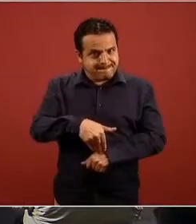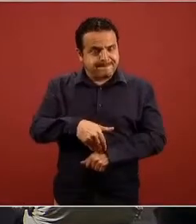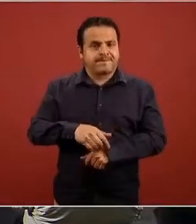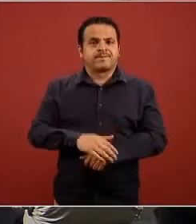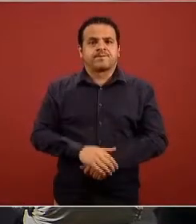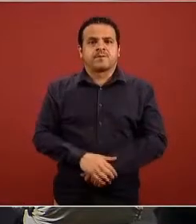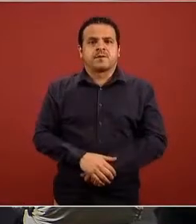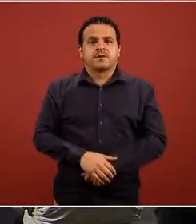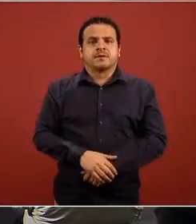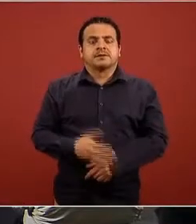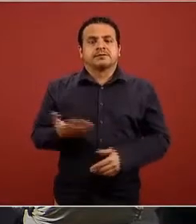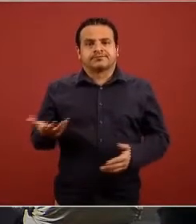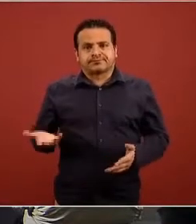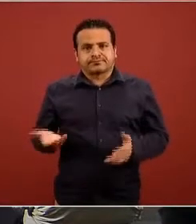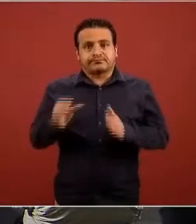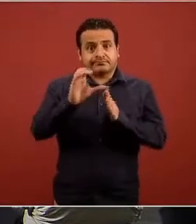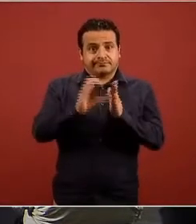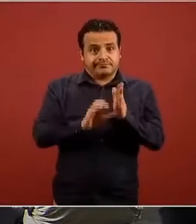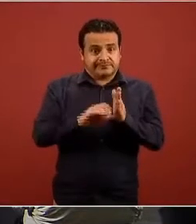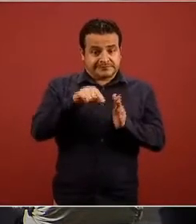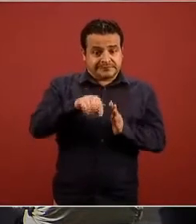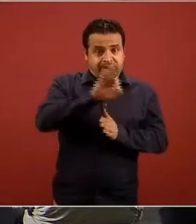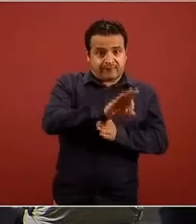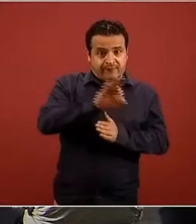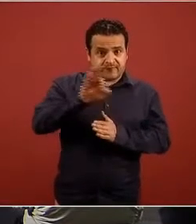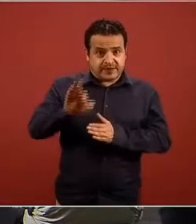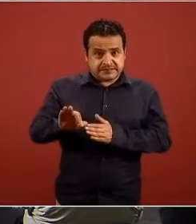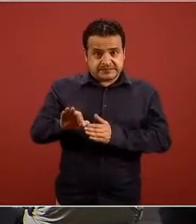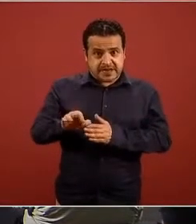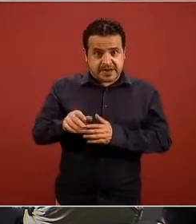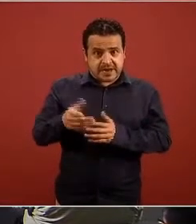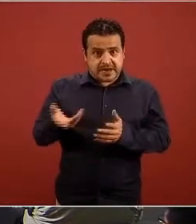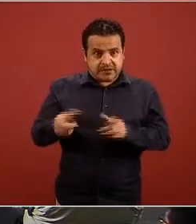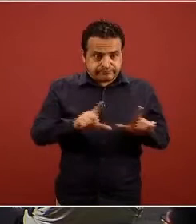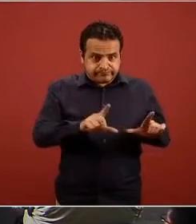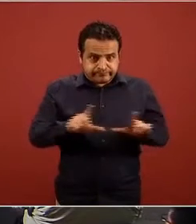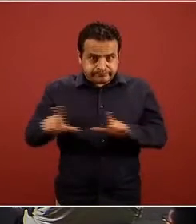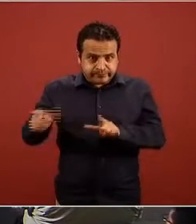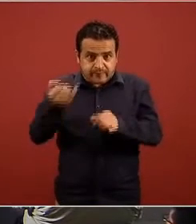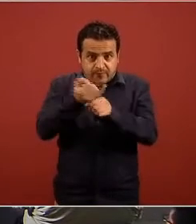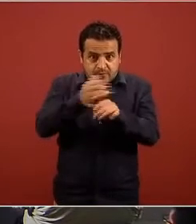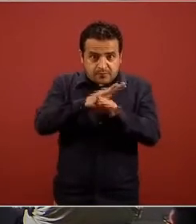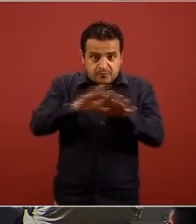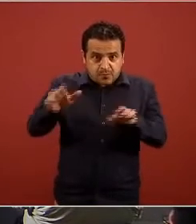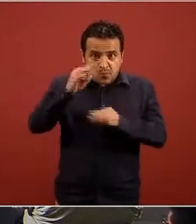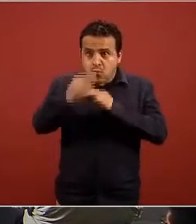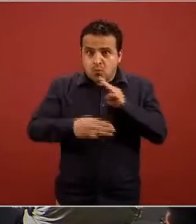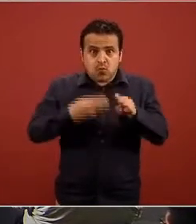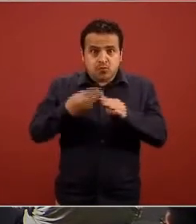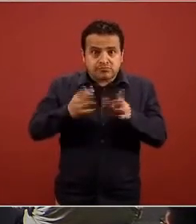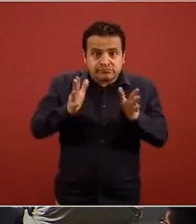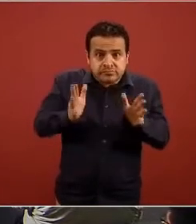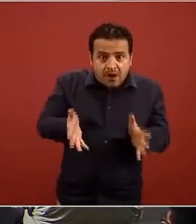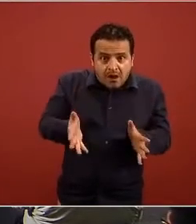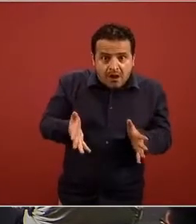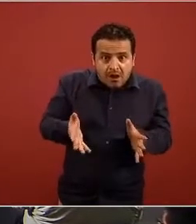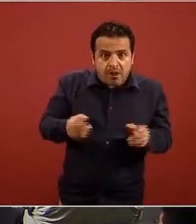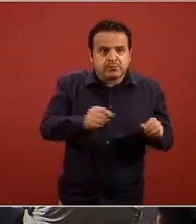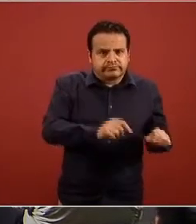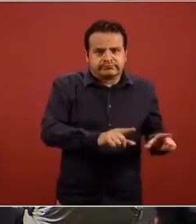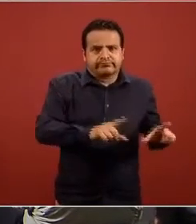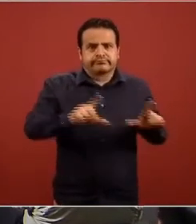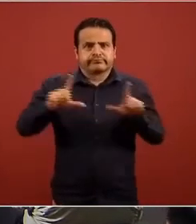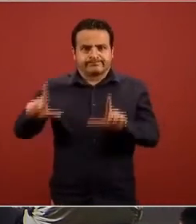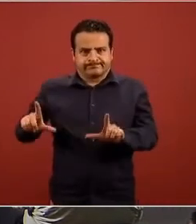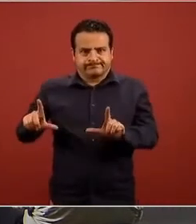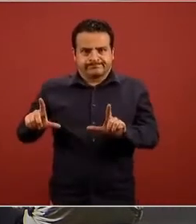este es el calendario creo que en la siguiente ya empieza el informe si me pasa en la siguiente ya empieza el informe regresele tantito la